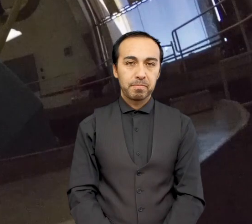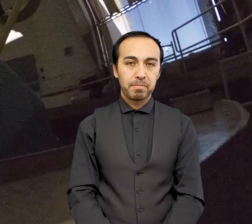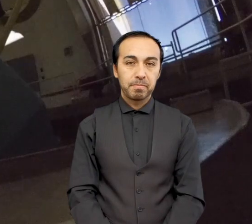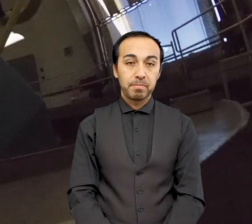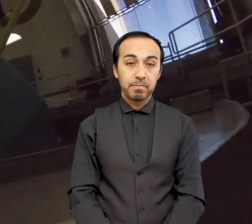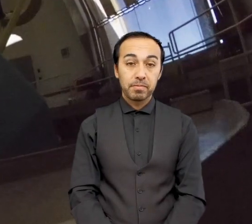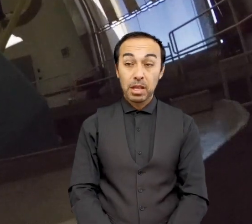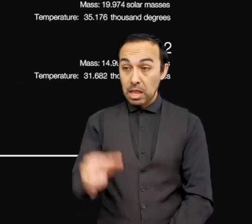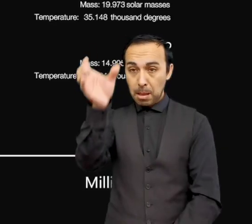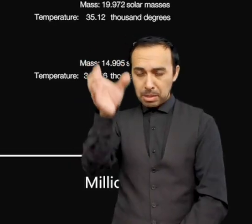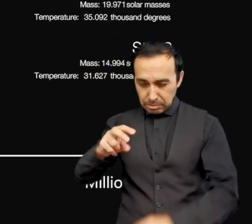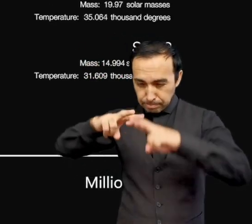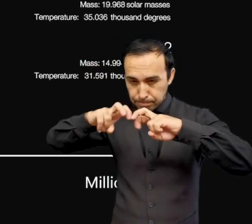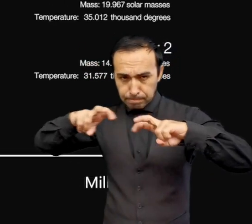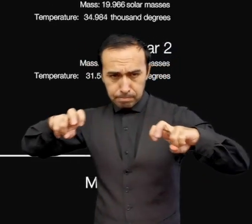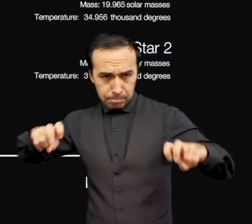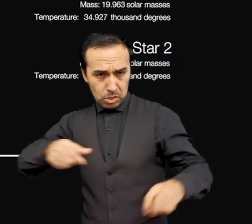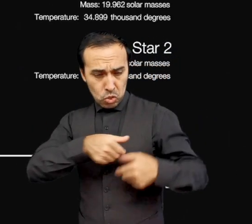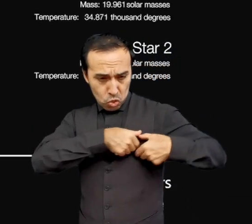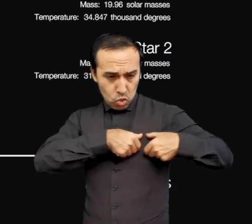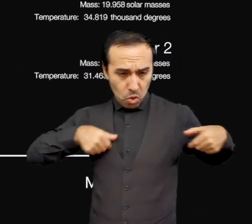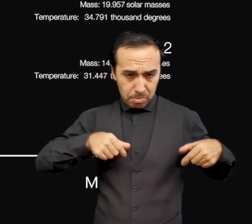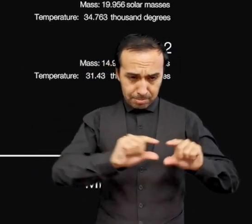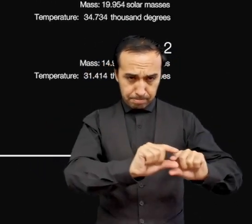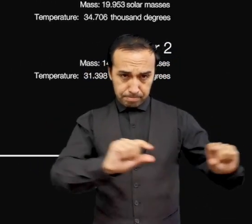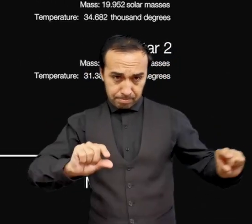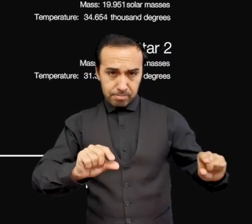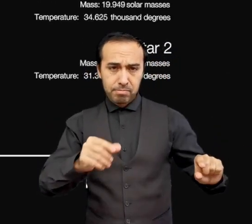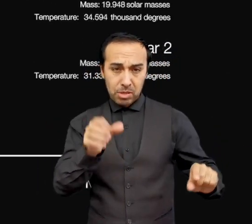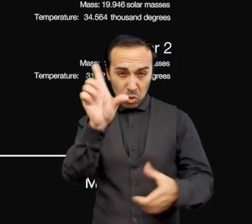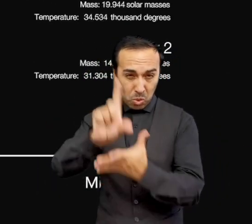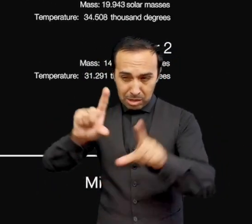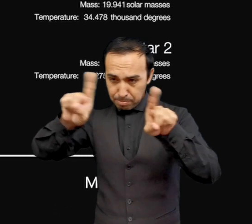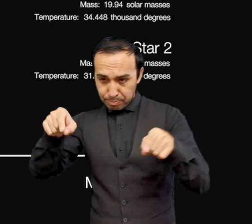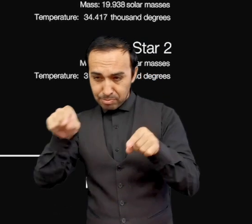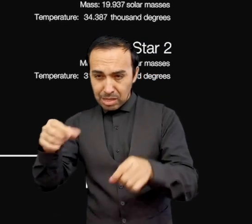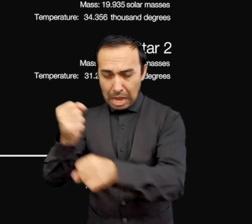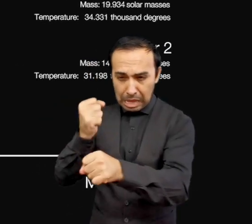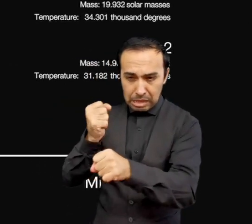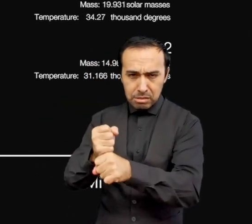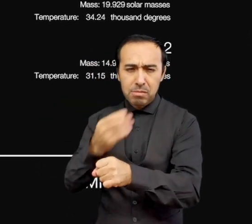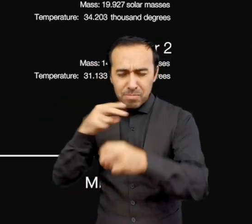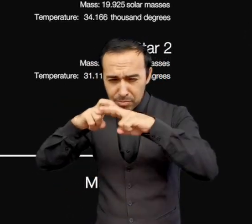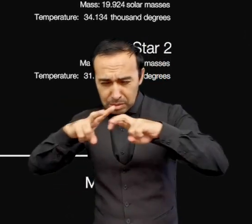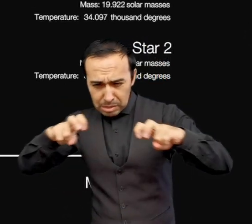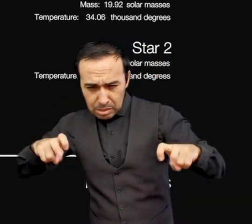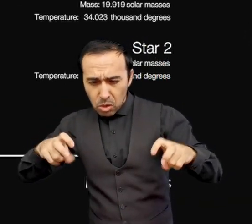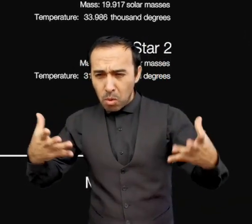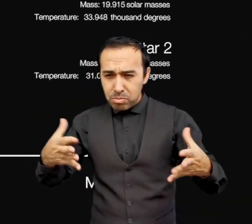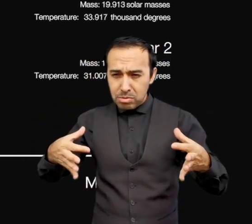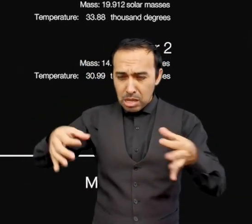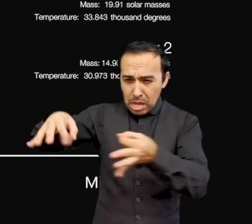La doctora Ilva Gutberg, también de Observatorios Carnegie, estudia la evolución de las estrellas binarias y el efecto de las